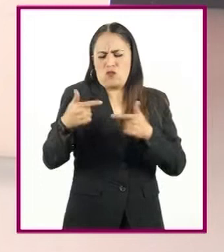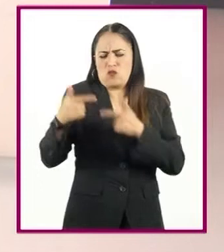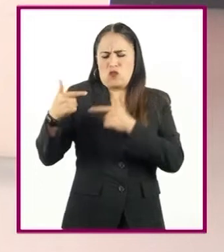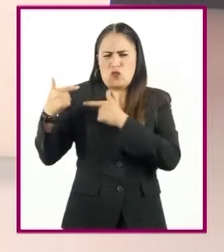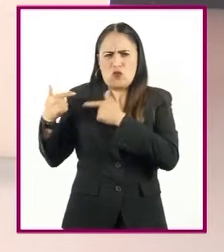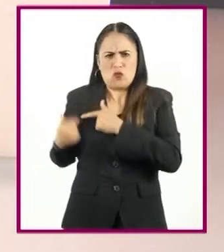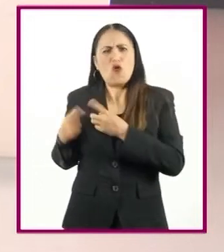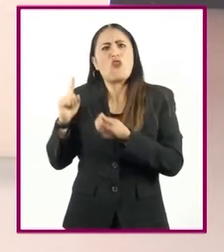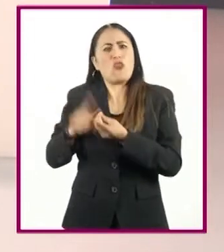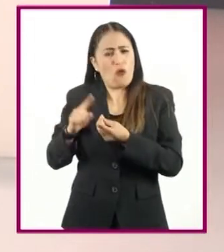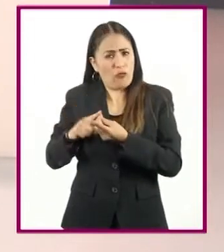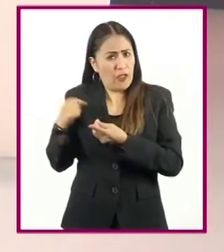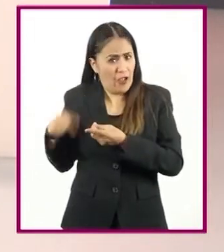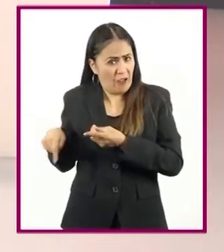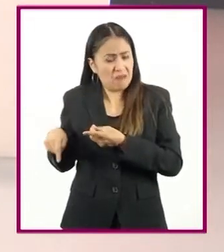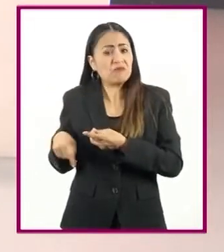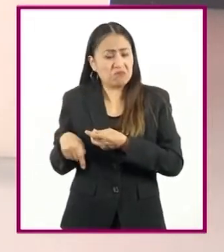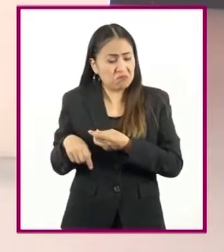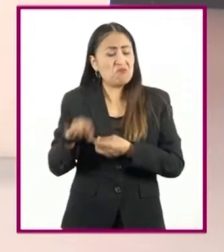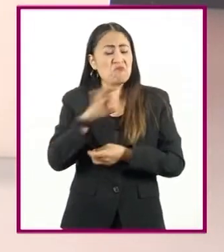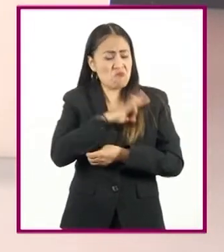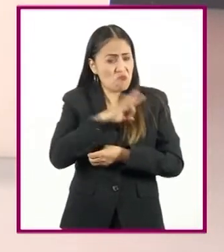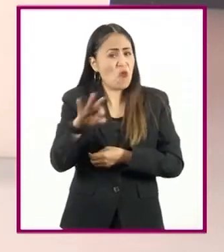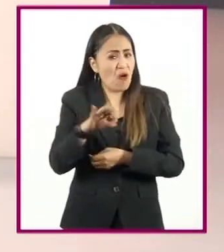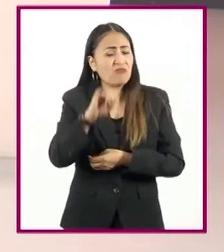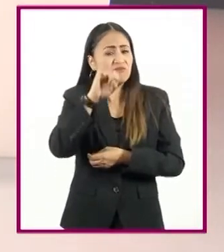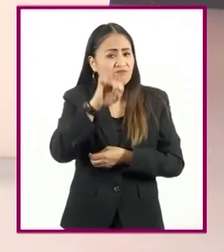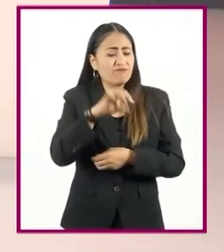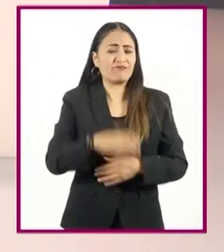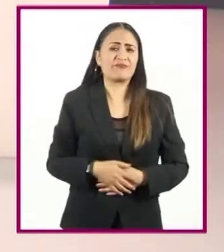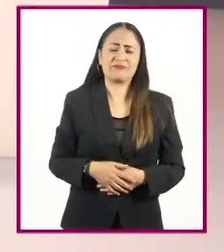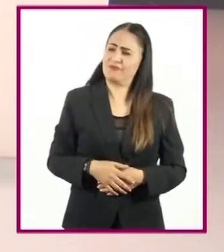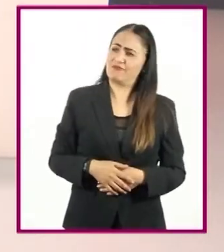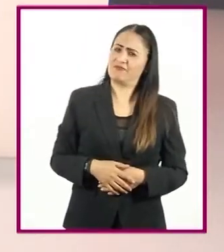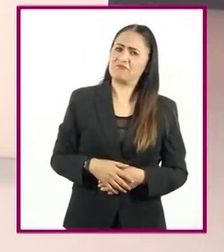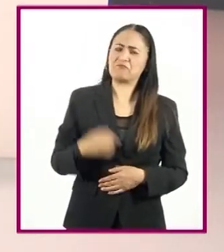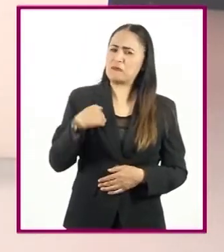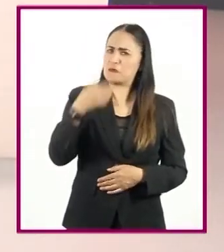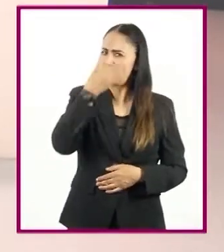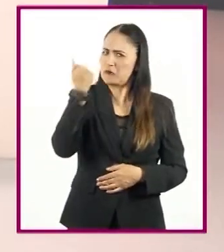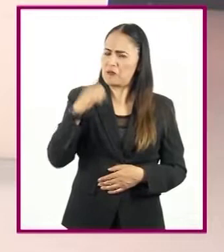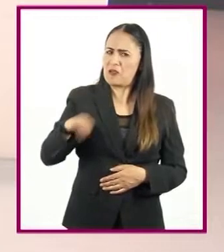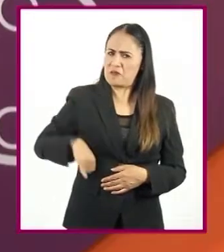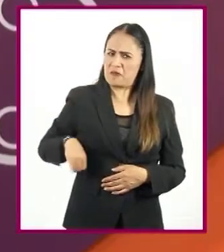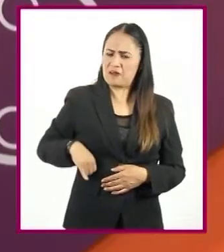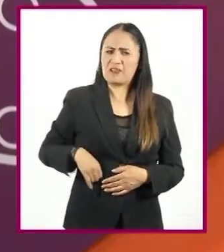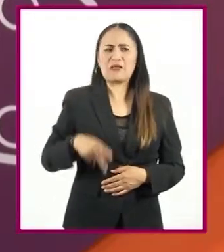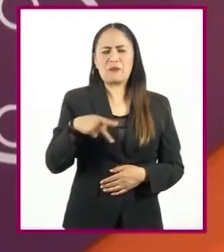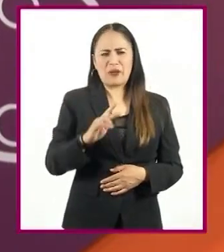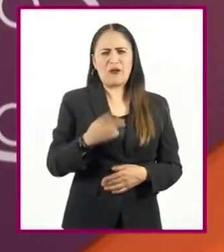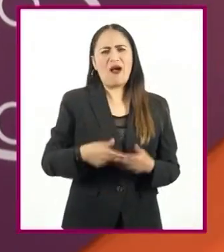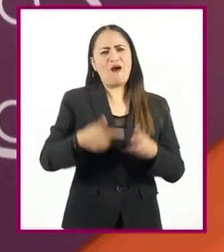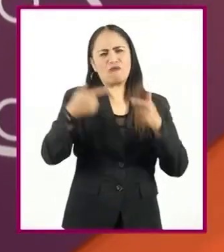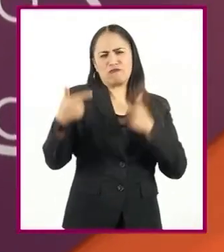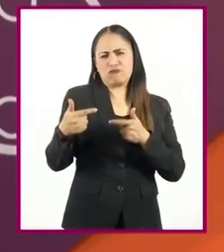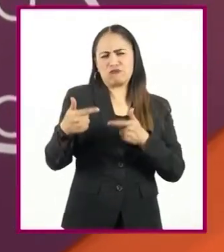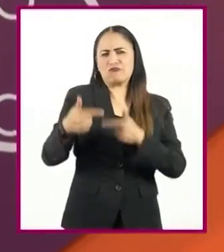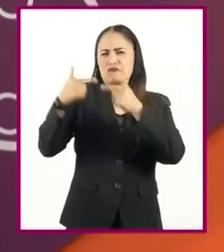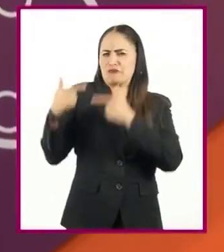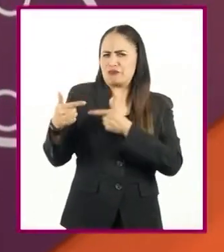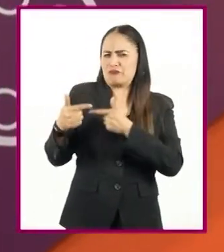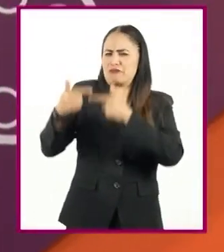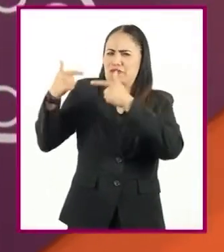No, maestra. Pero qué interesante, llegar a conocer más allá de nuestro álbum familiar, de dónde eran los